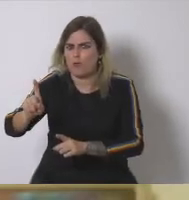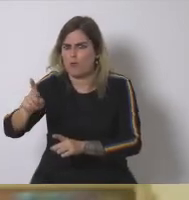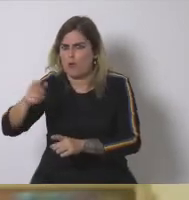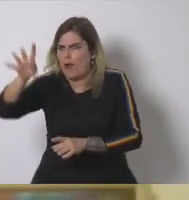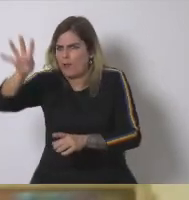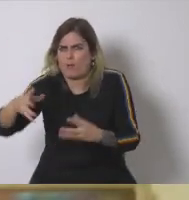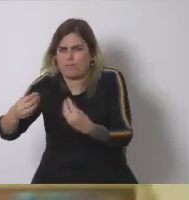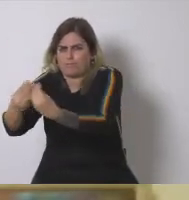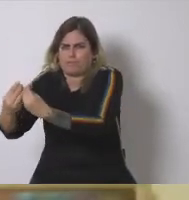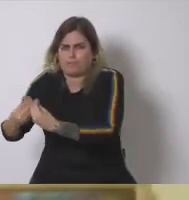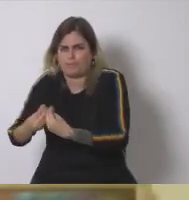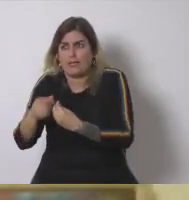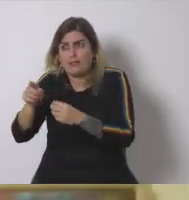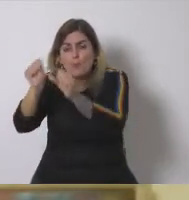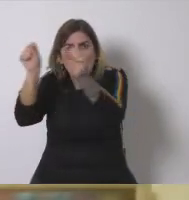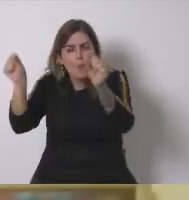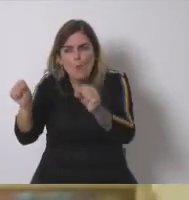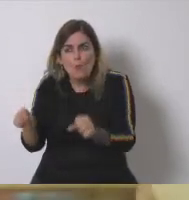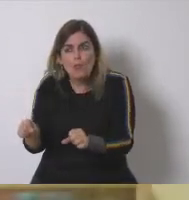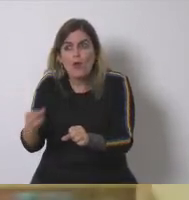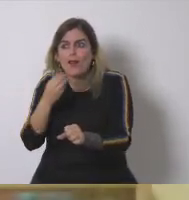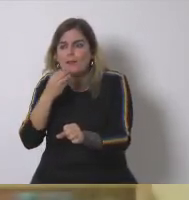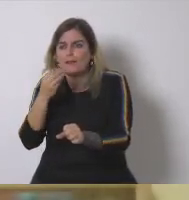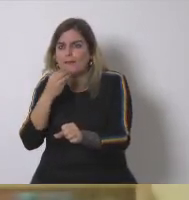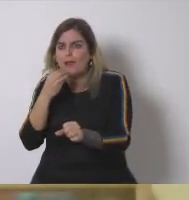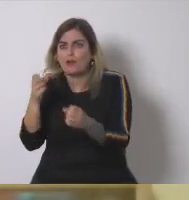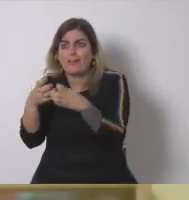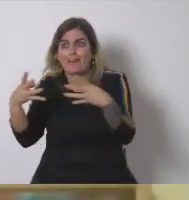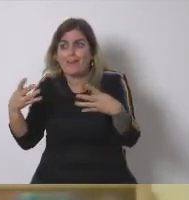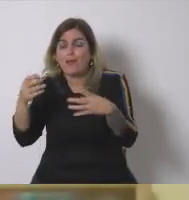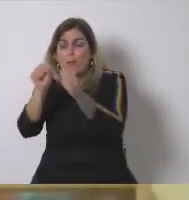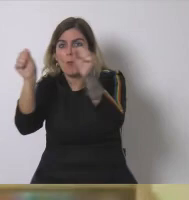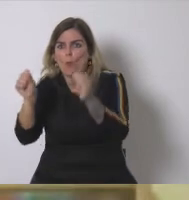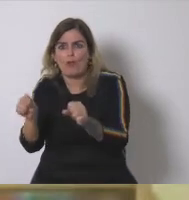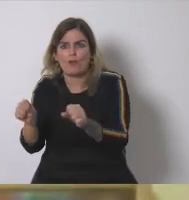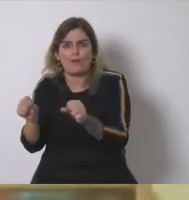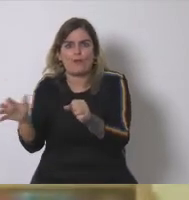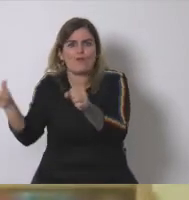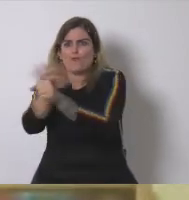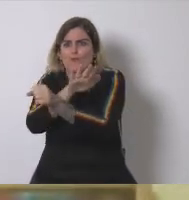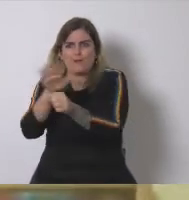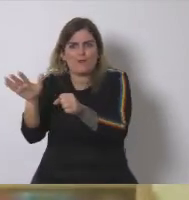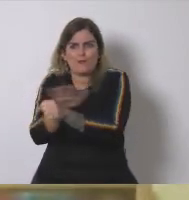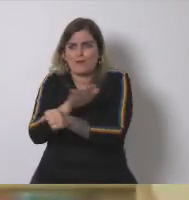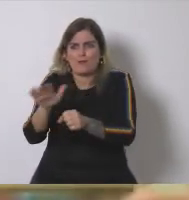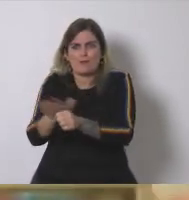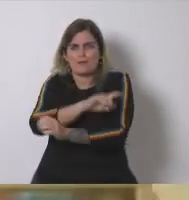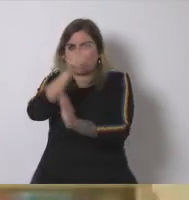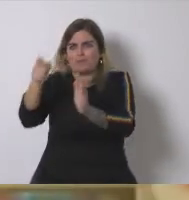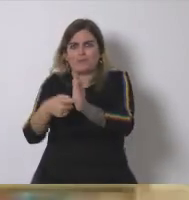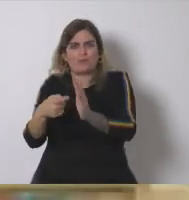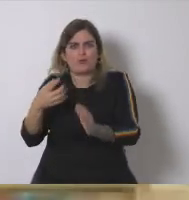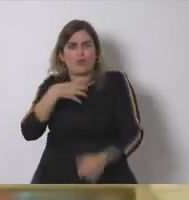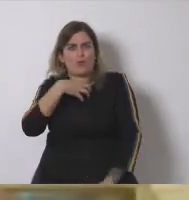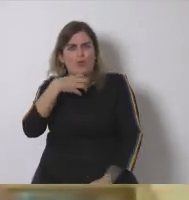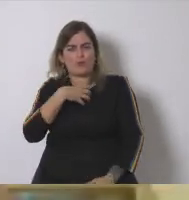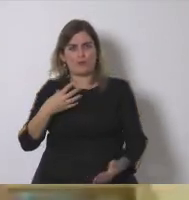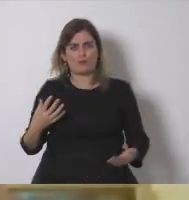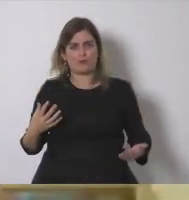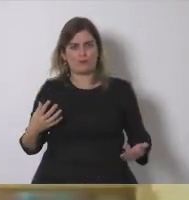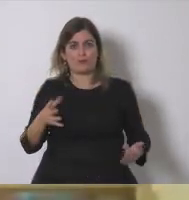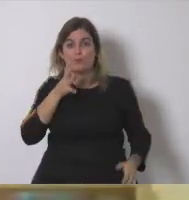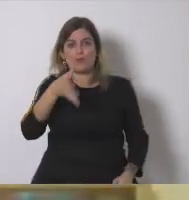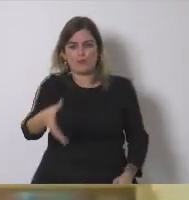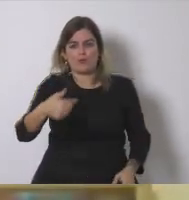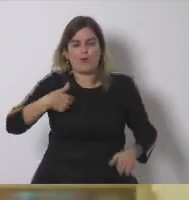Cataluña vacía sino la Cataluña llena estamos hablando de un modelo alimentario que no nos